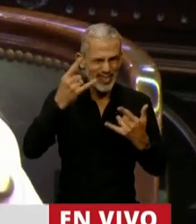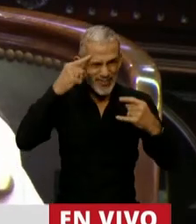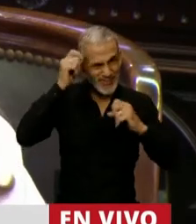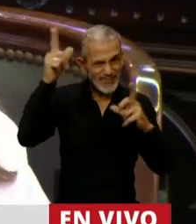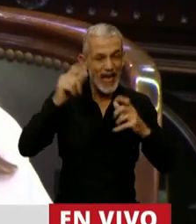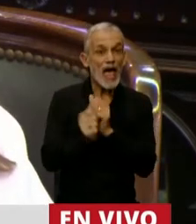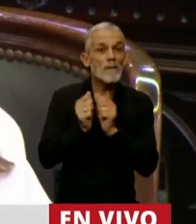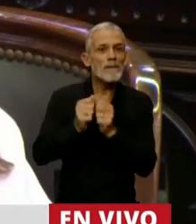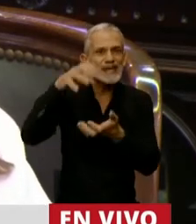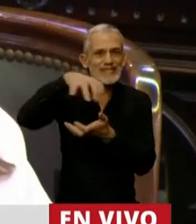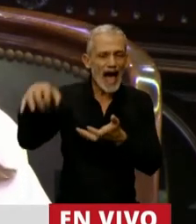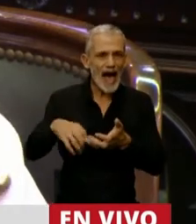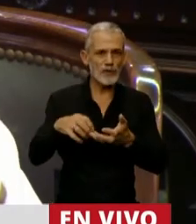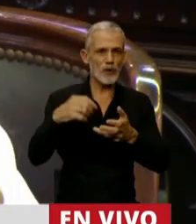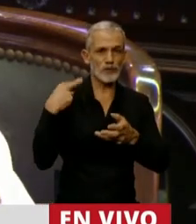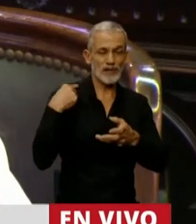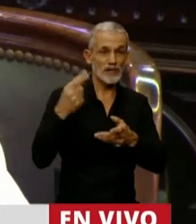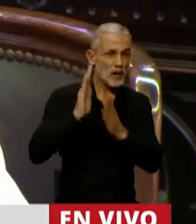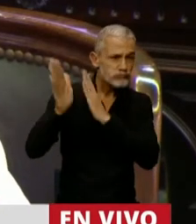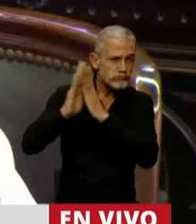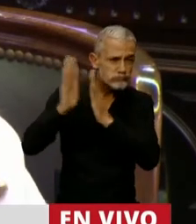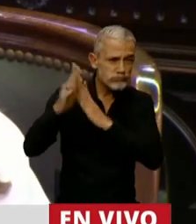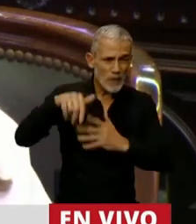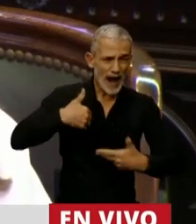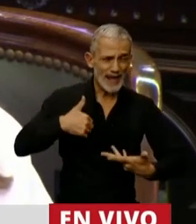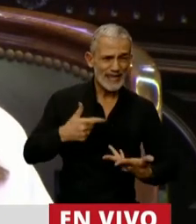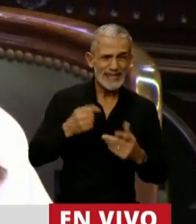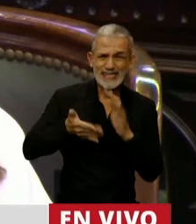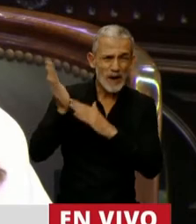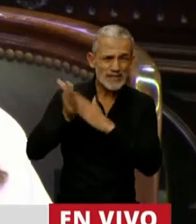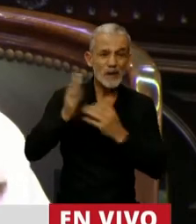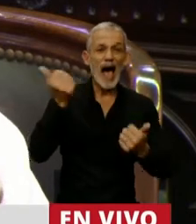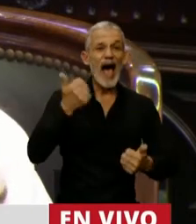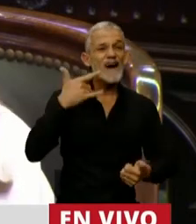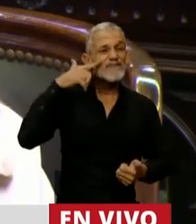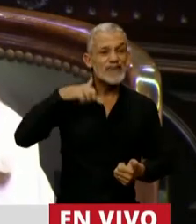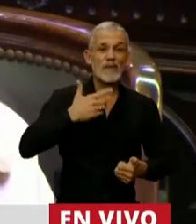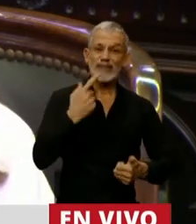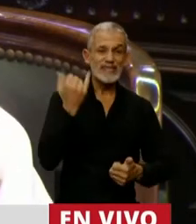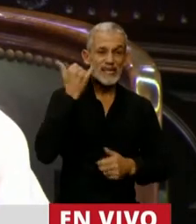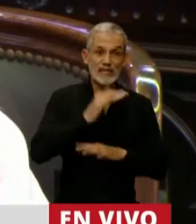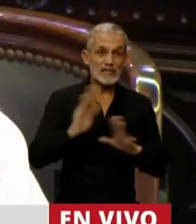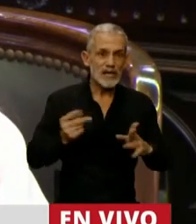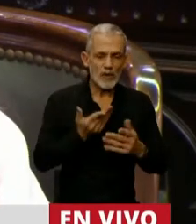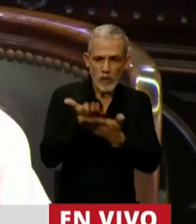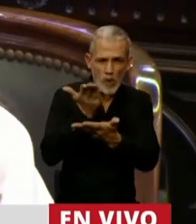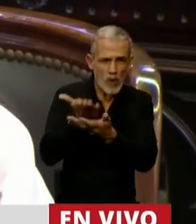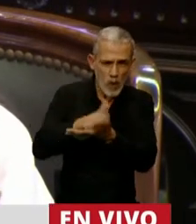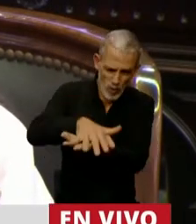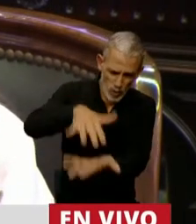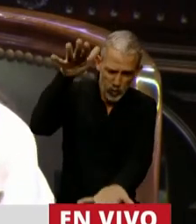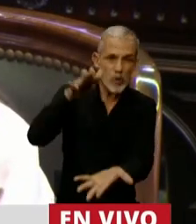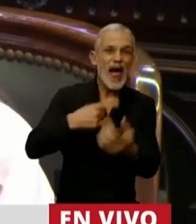empresarios y las empresas están yendo del país. La AFIP dice que ha recibido una cantidad inusual